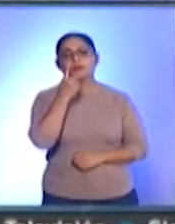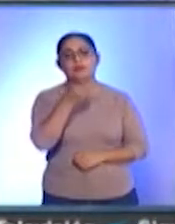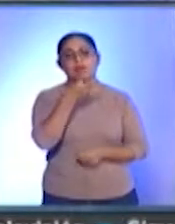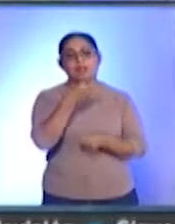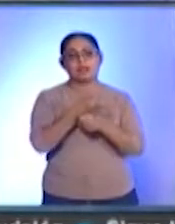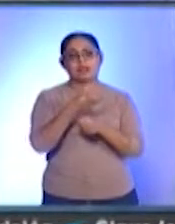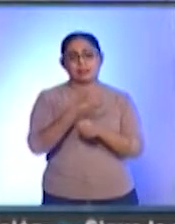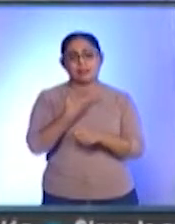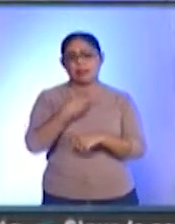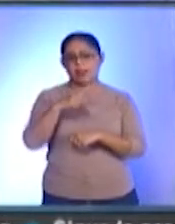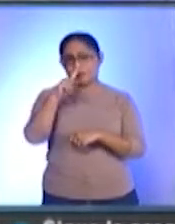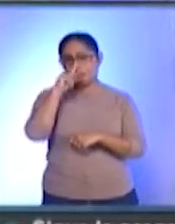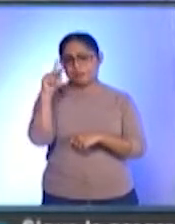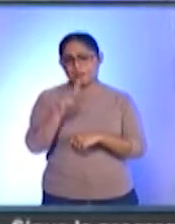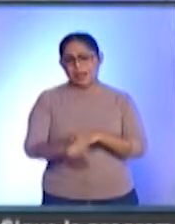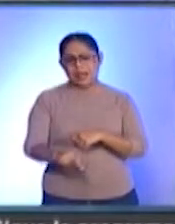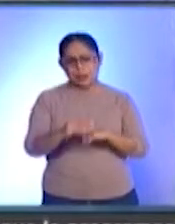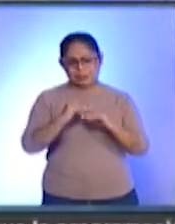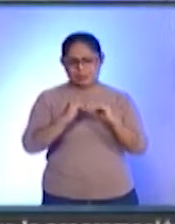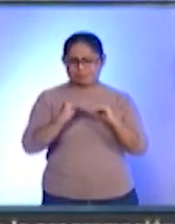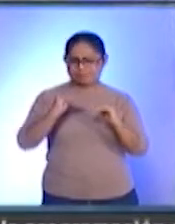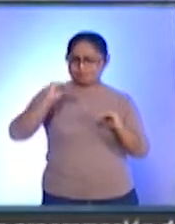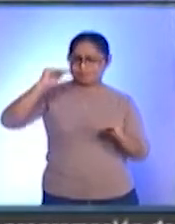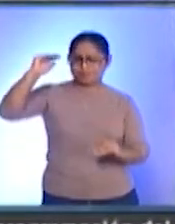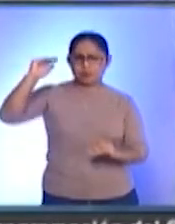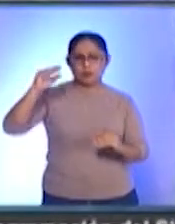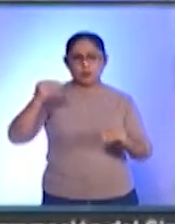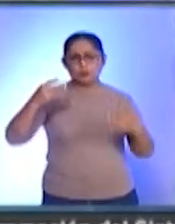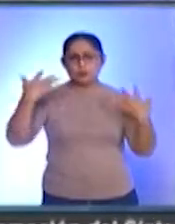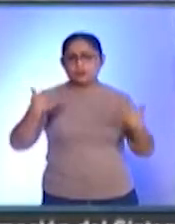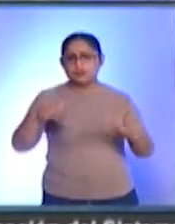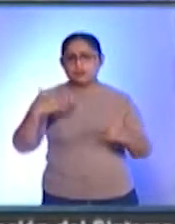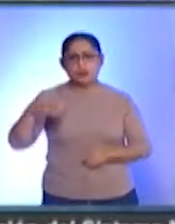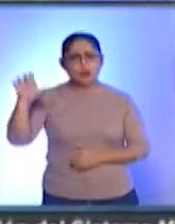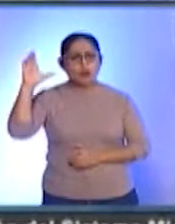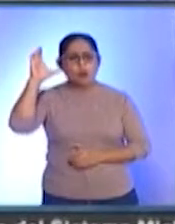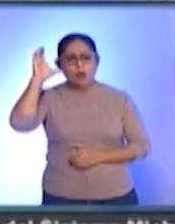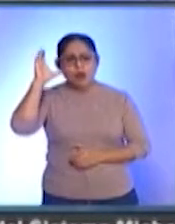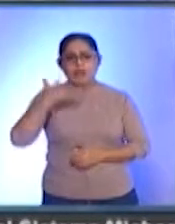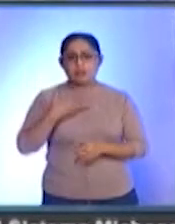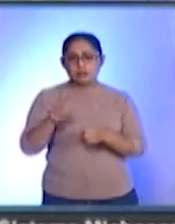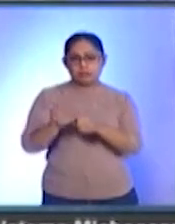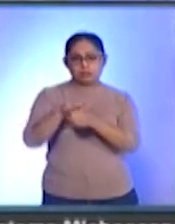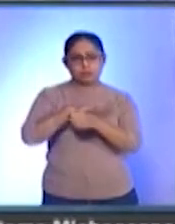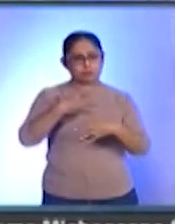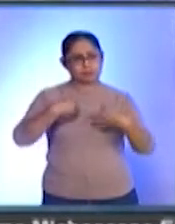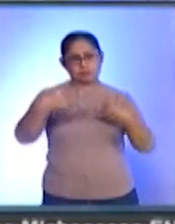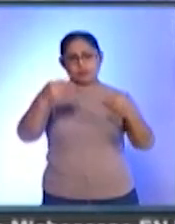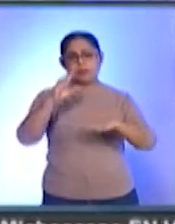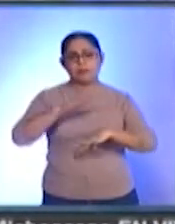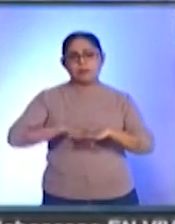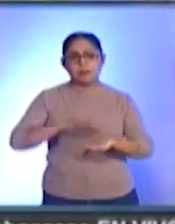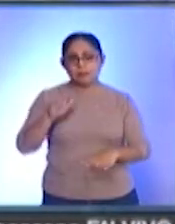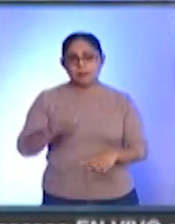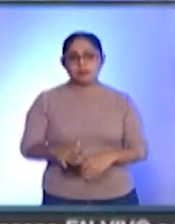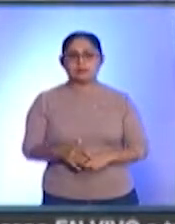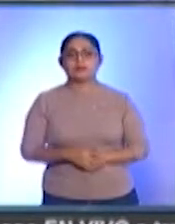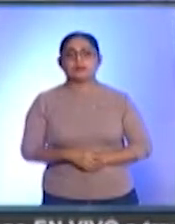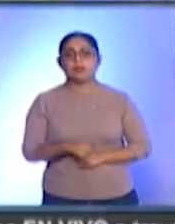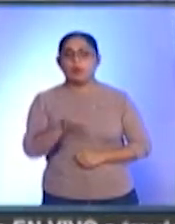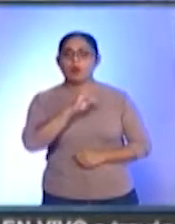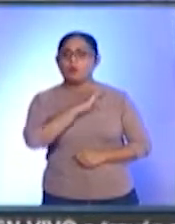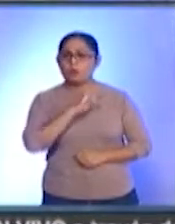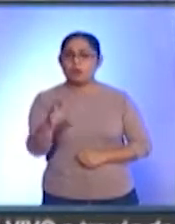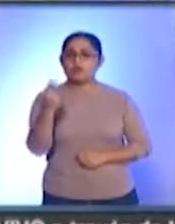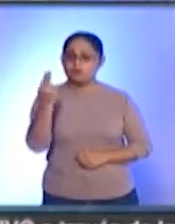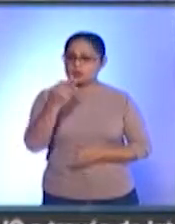tercera ola, con cifras máximas de contagio nunca vistas, no es, pues, invencible, podemos contener con